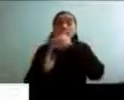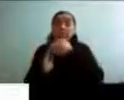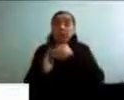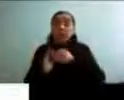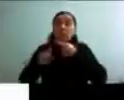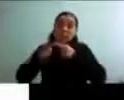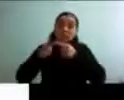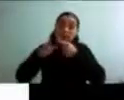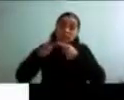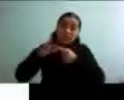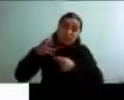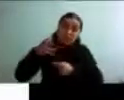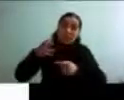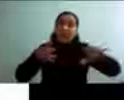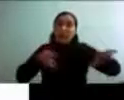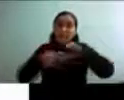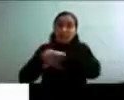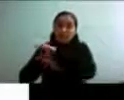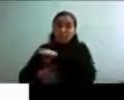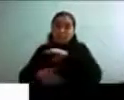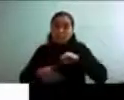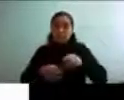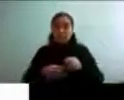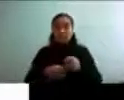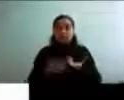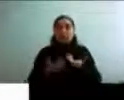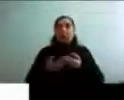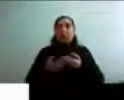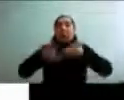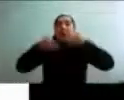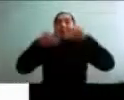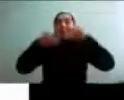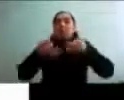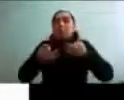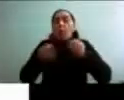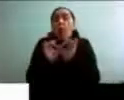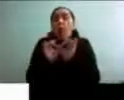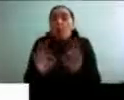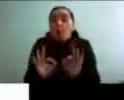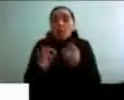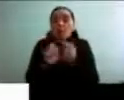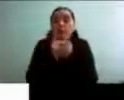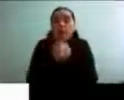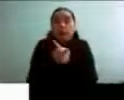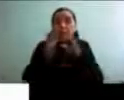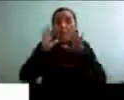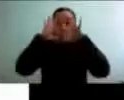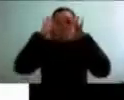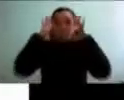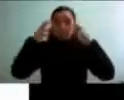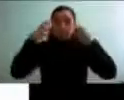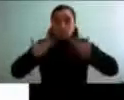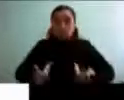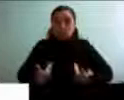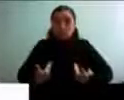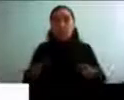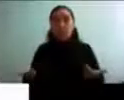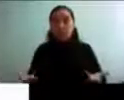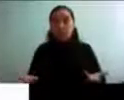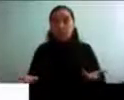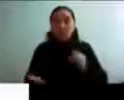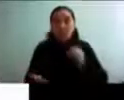ámbitos. Por un lado, bueno, desde lo más evidente, que son los cambios externos. Uno